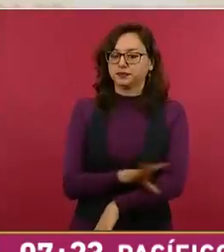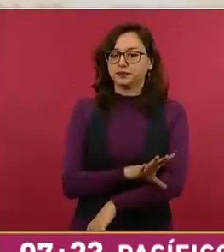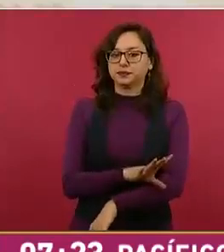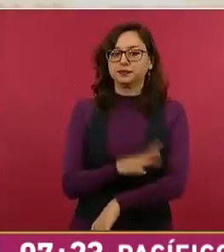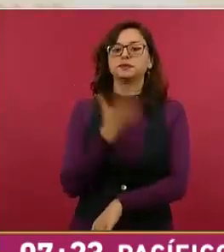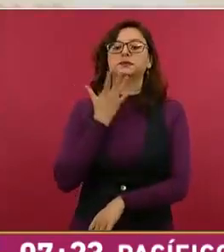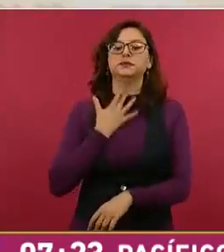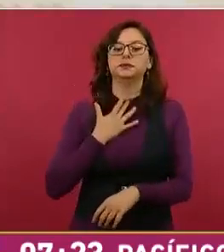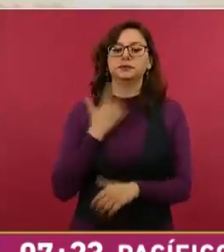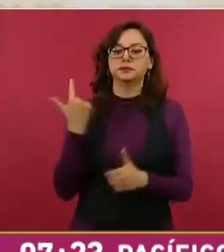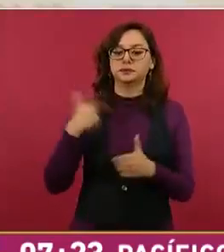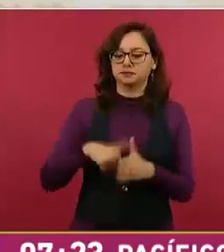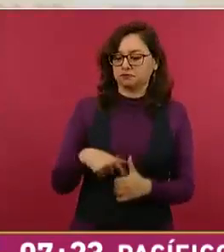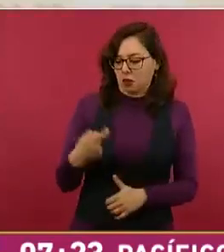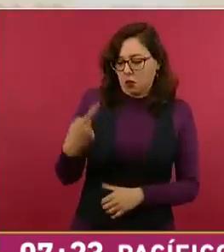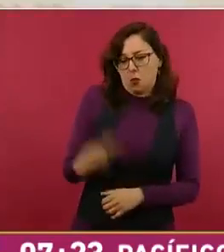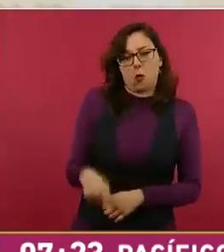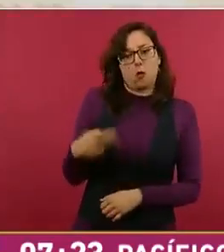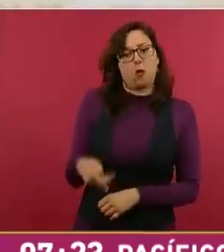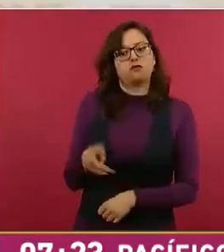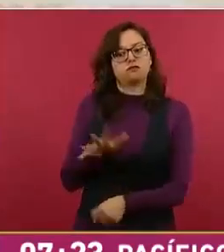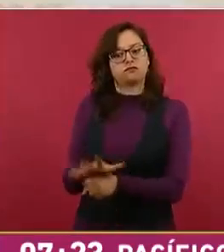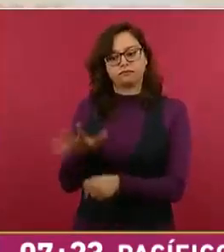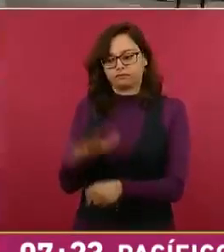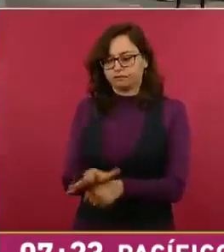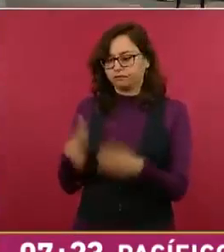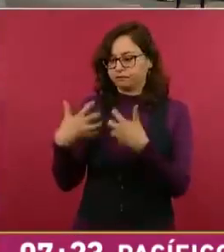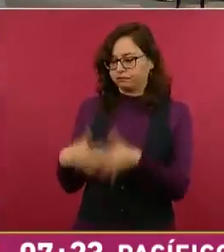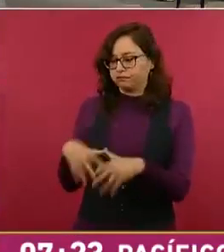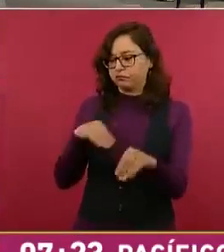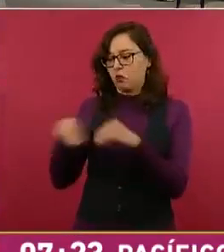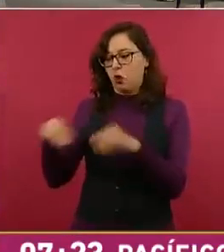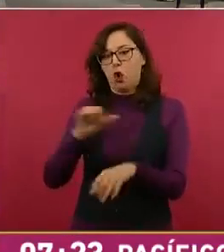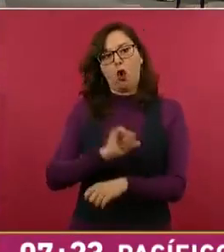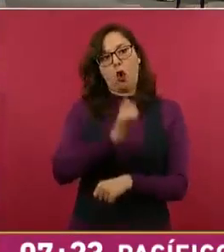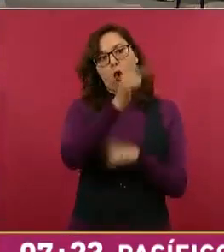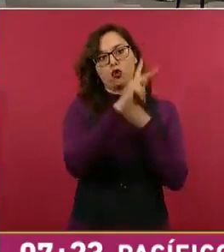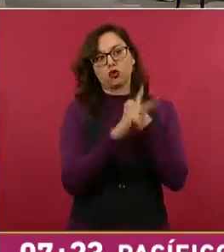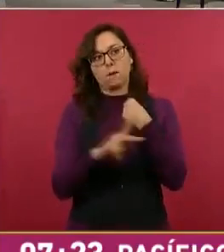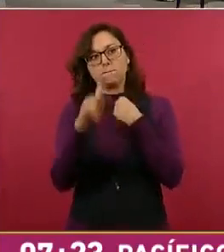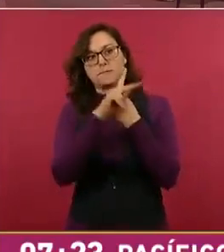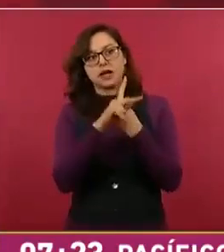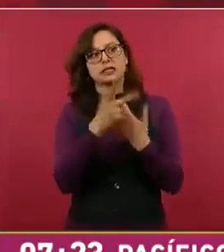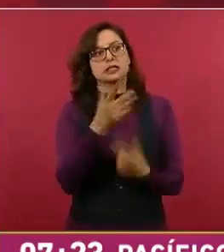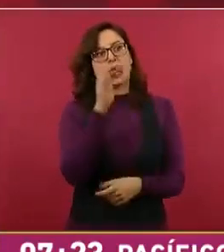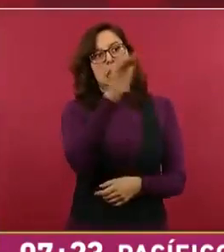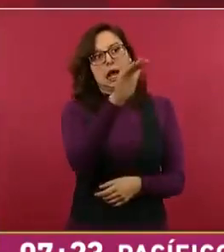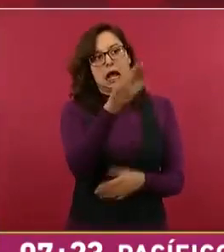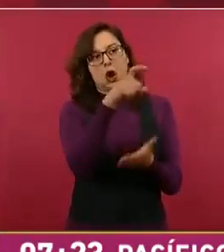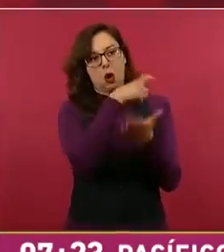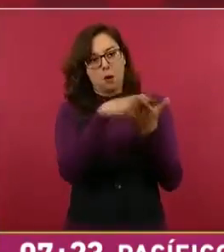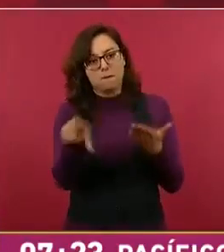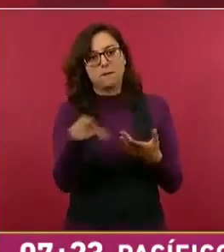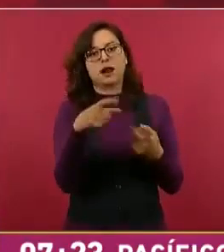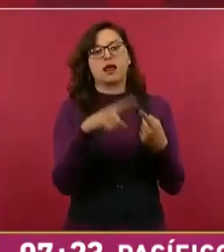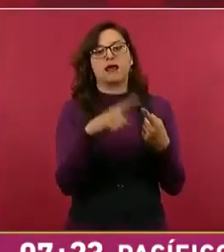En México lo que consumimos, dejar de comprar las gasolinas, dejar de comprar el diésel